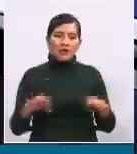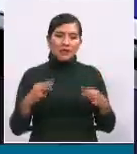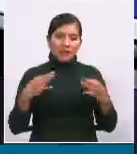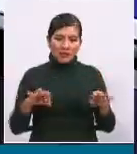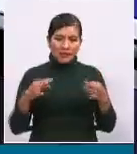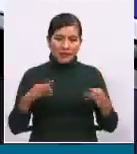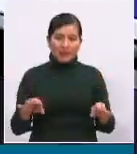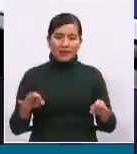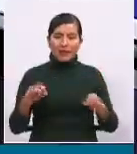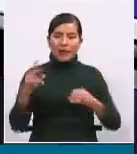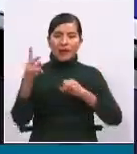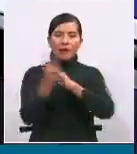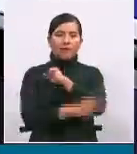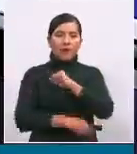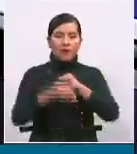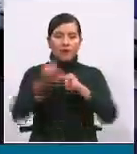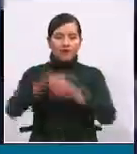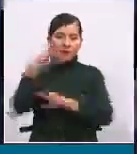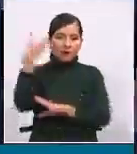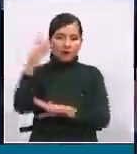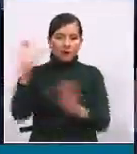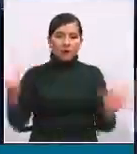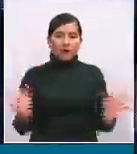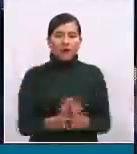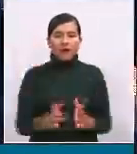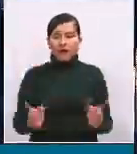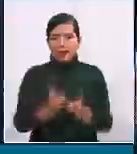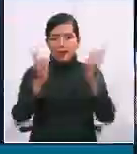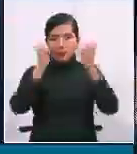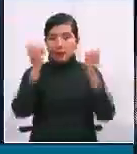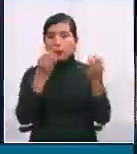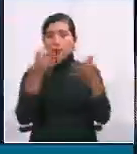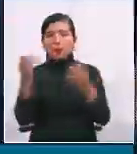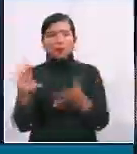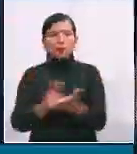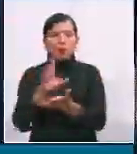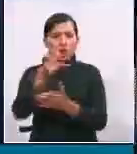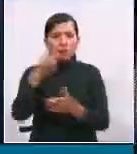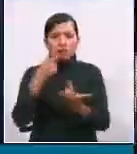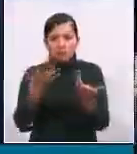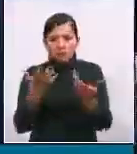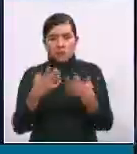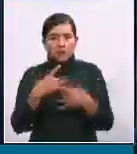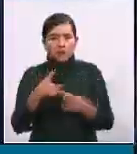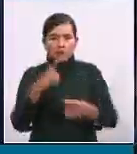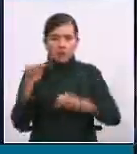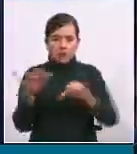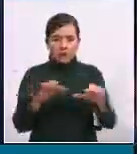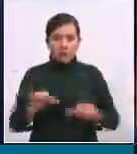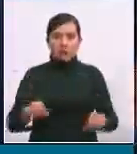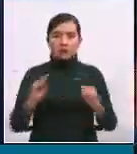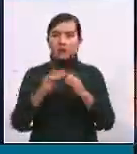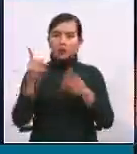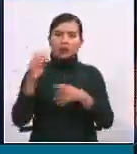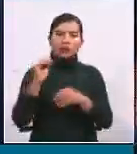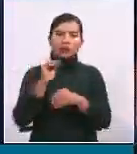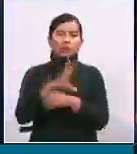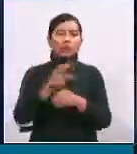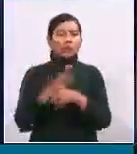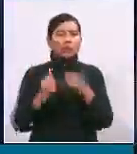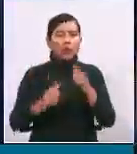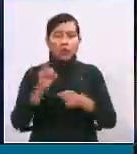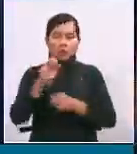colegios en todo el territorio nacional realizan actividades. ¿Cuáles son las recomendaciones desde el Ministerio de Educación, el Ministerio de Salud,